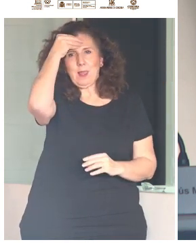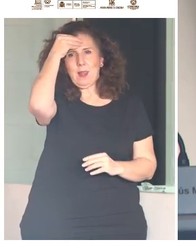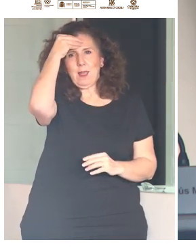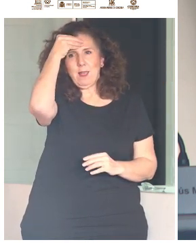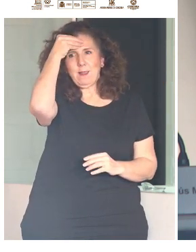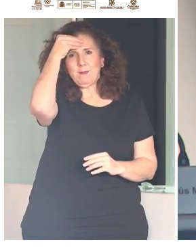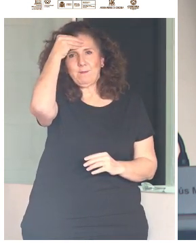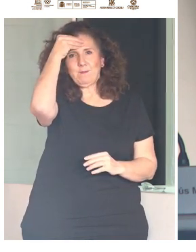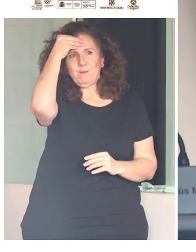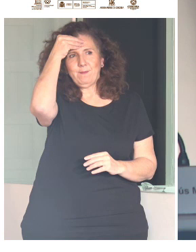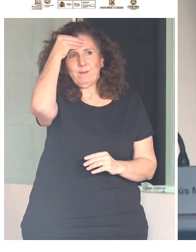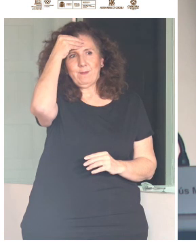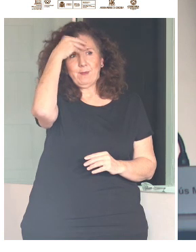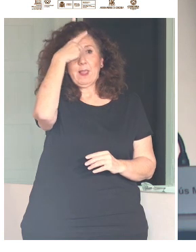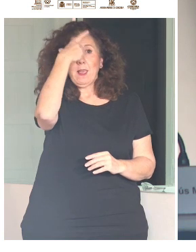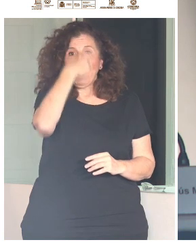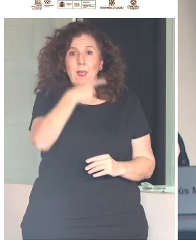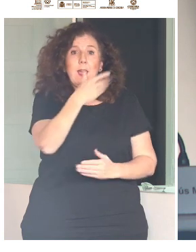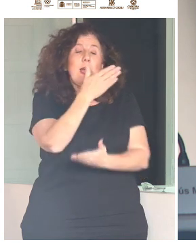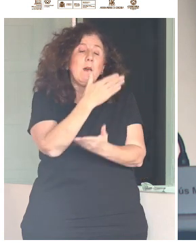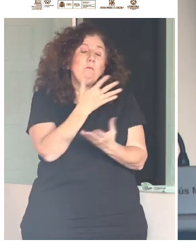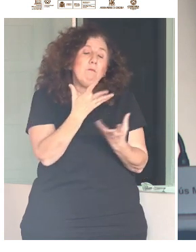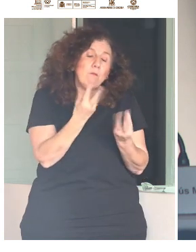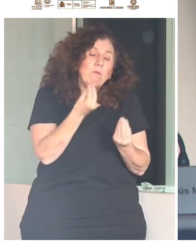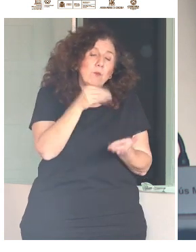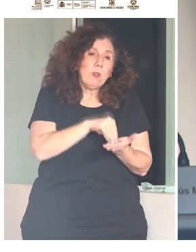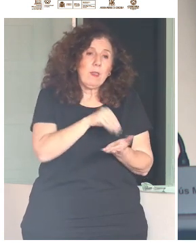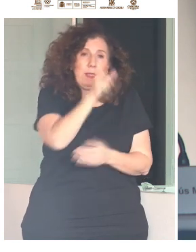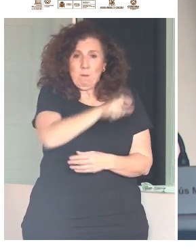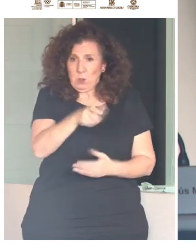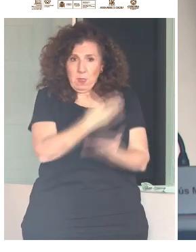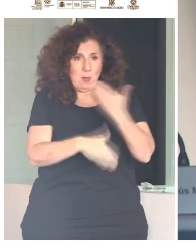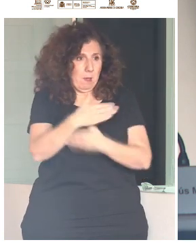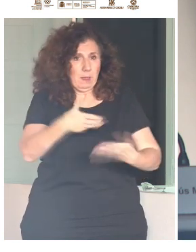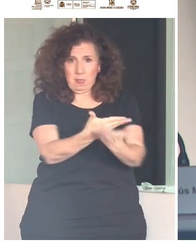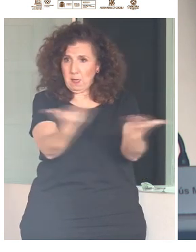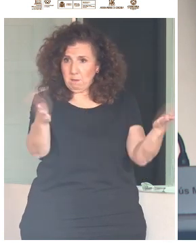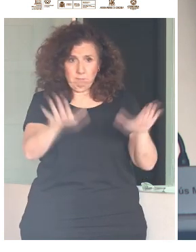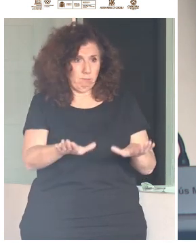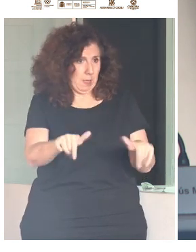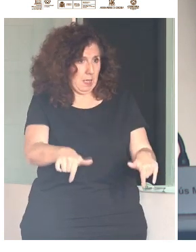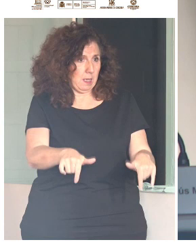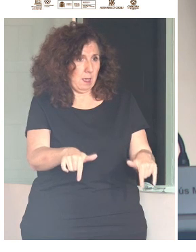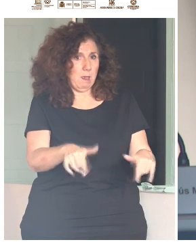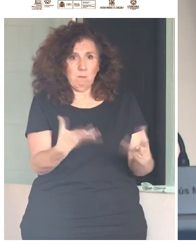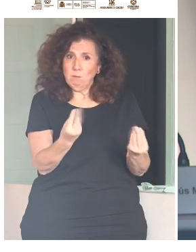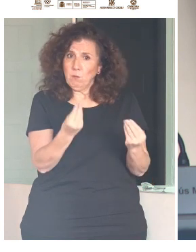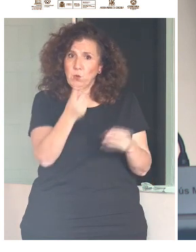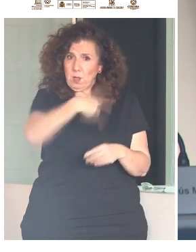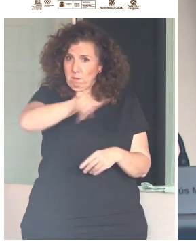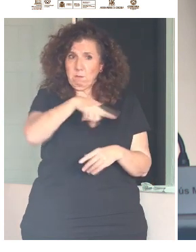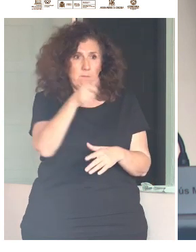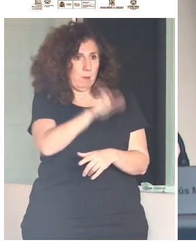La discapacidad, muchas de las personas que están hoy aquí sois personas con discapacidad,